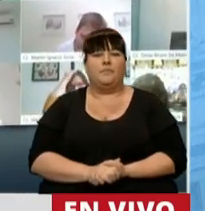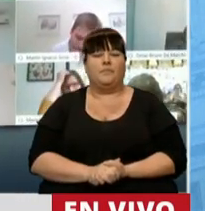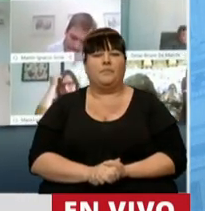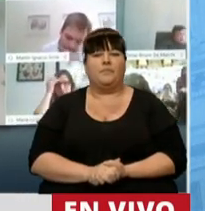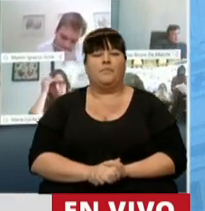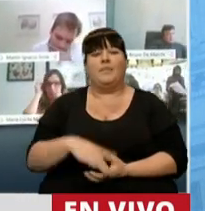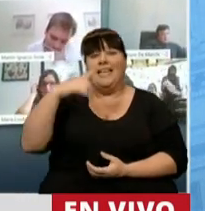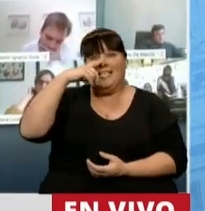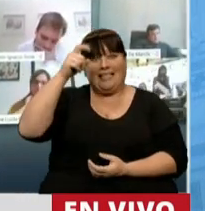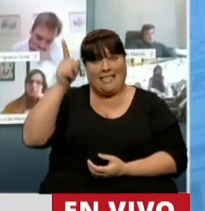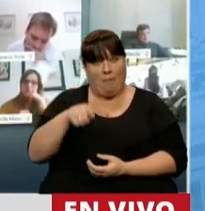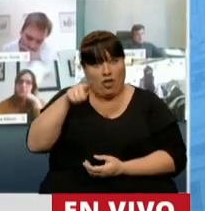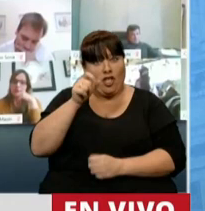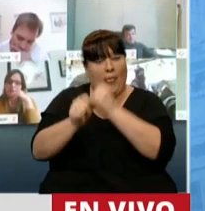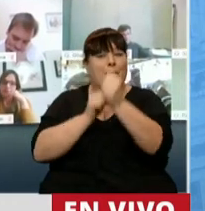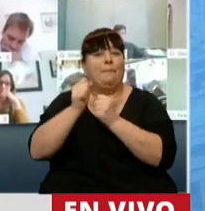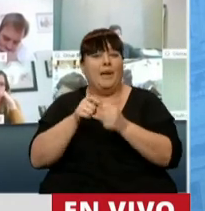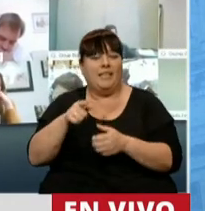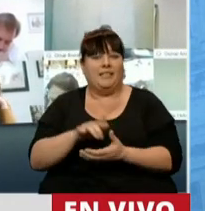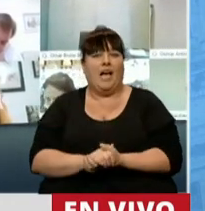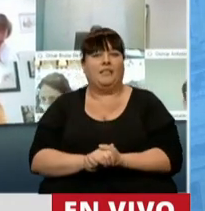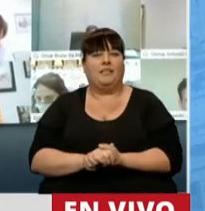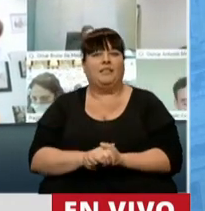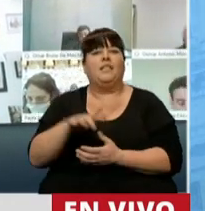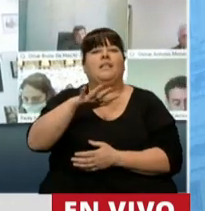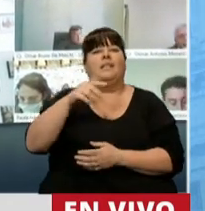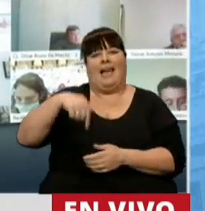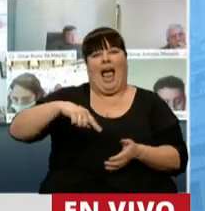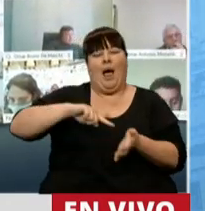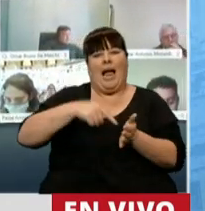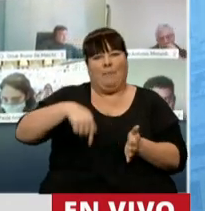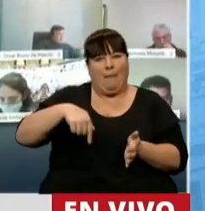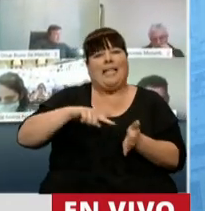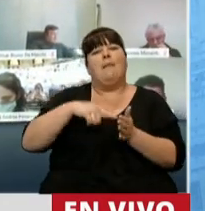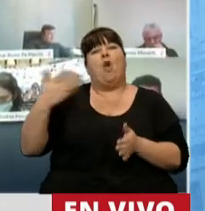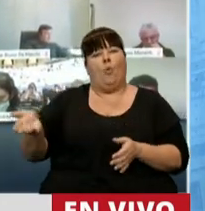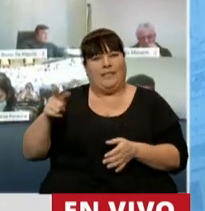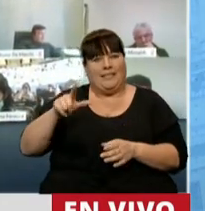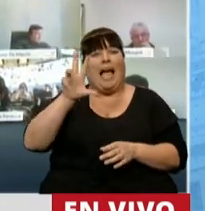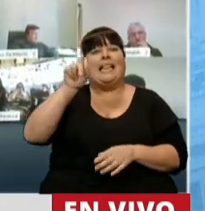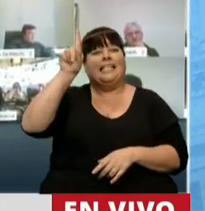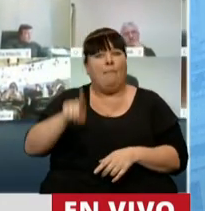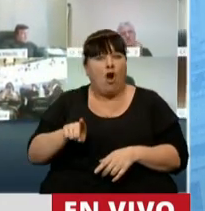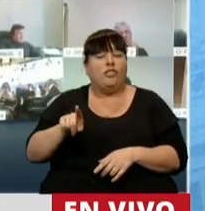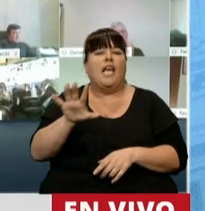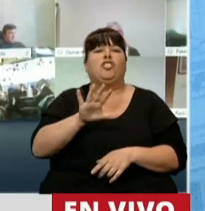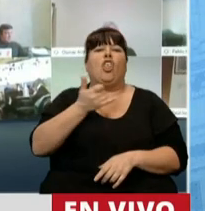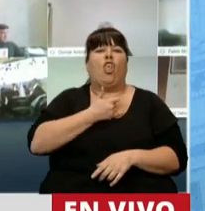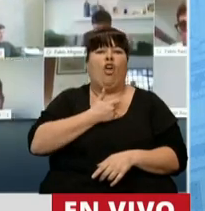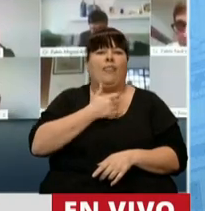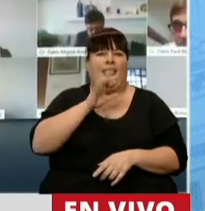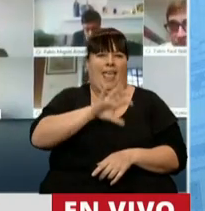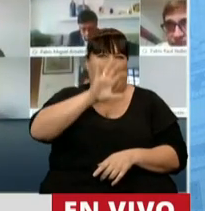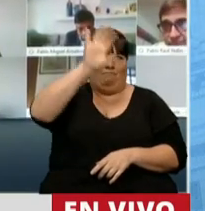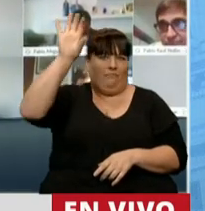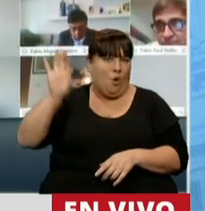El 70% de estas empresas está en la zona de Lamba. El 30% está en las zonas del